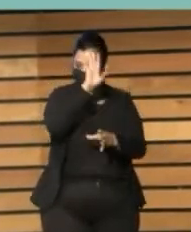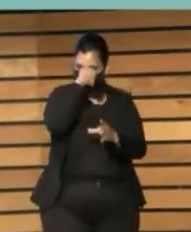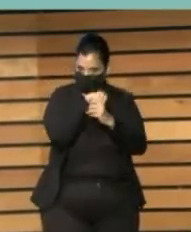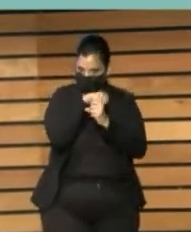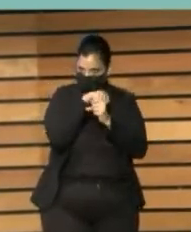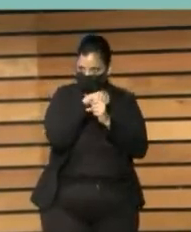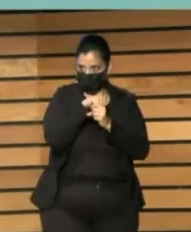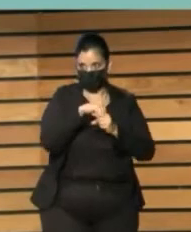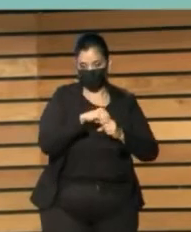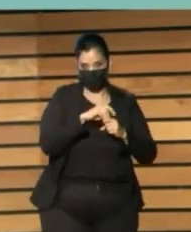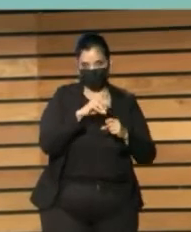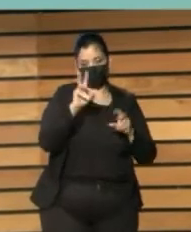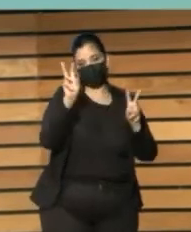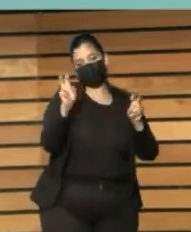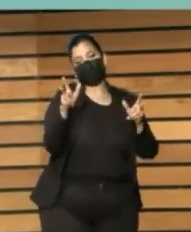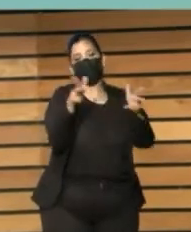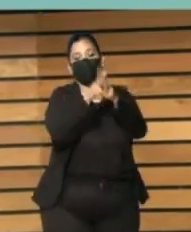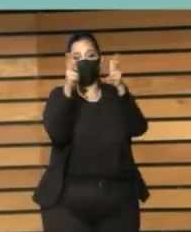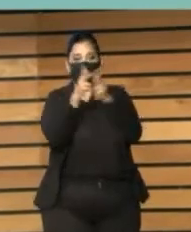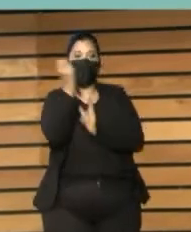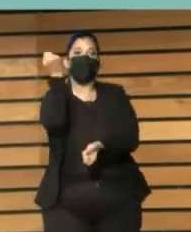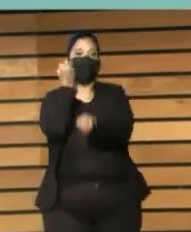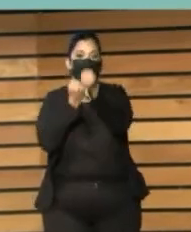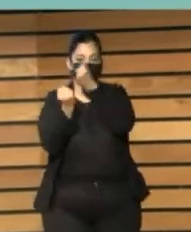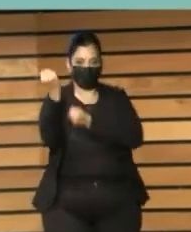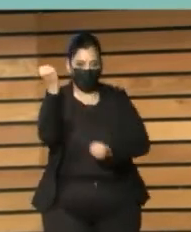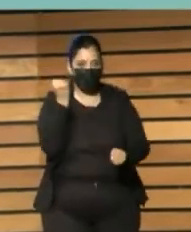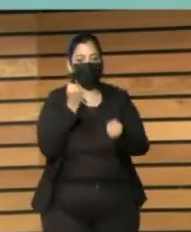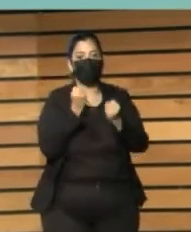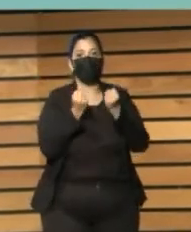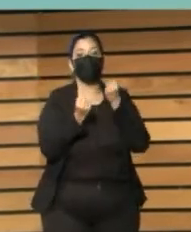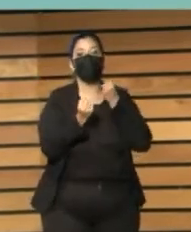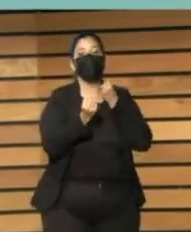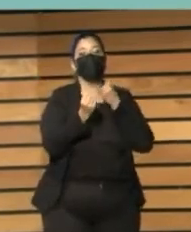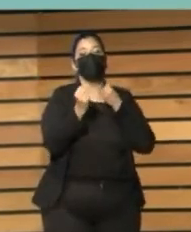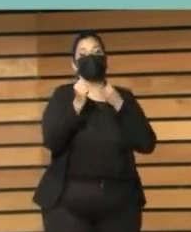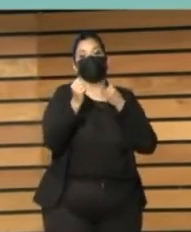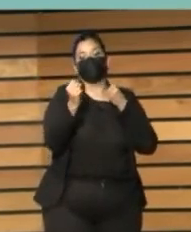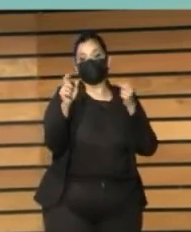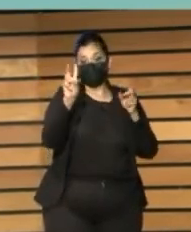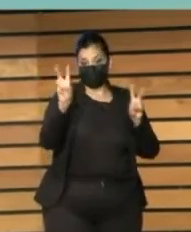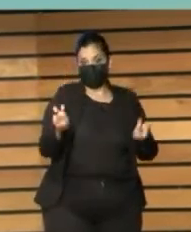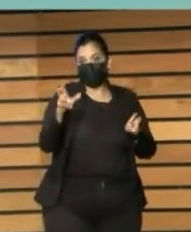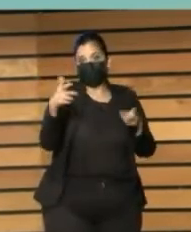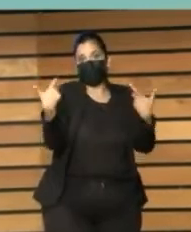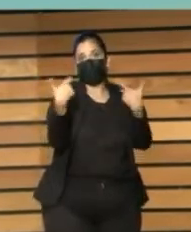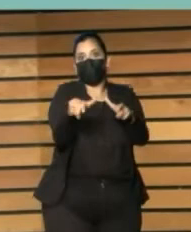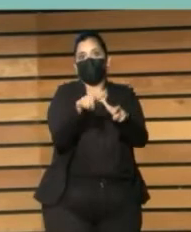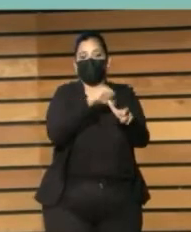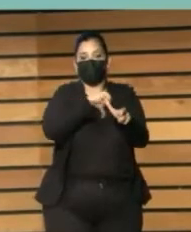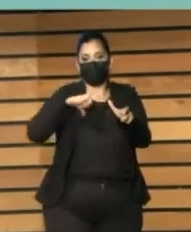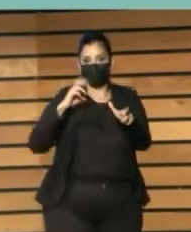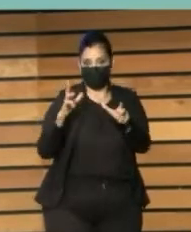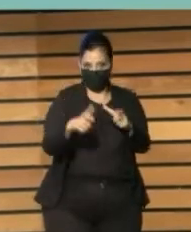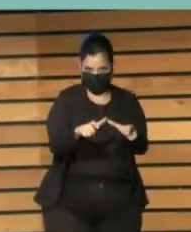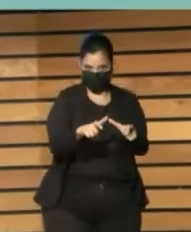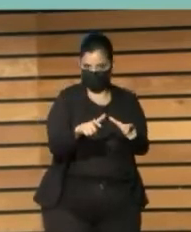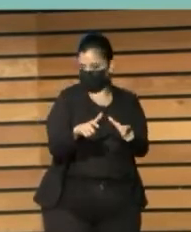agentes sociales, económicos, de la comunidad. Ese mapeo